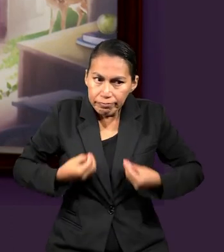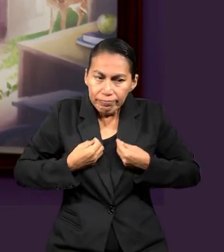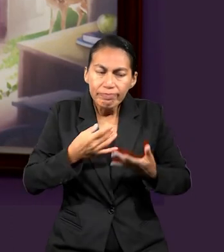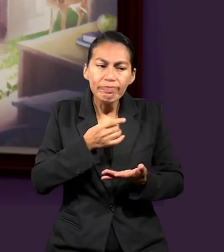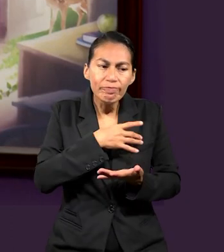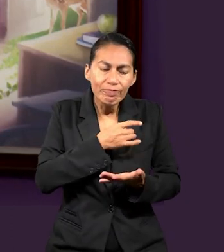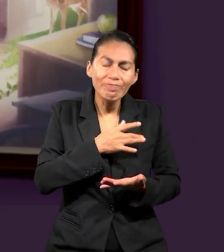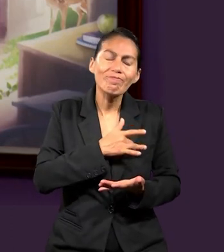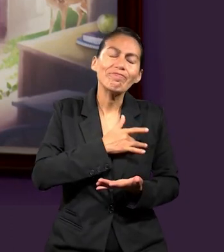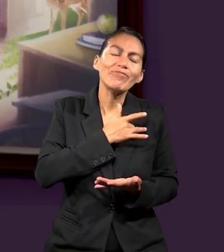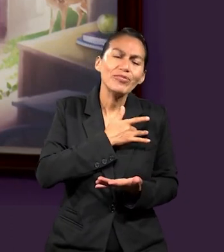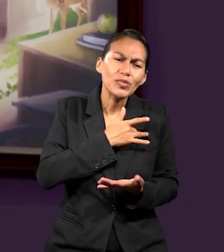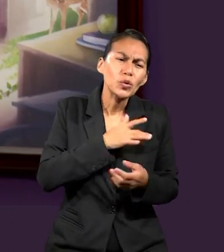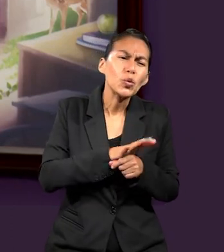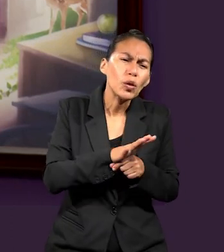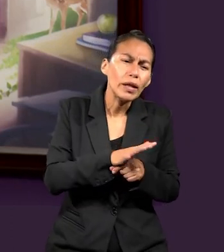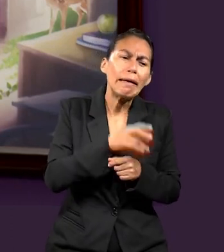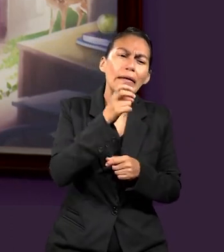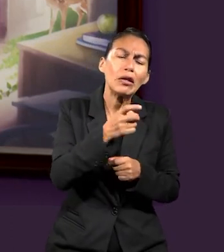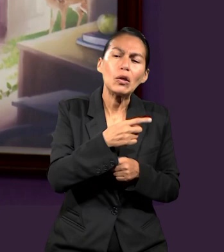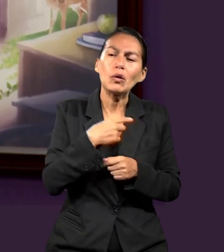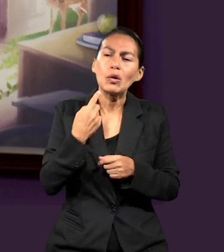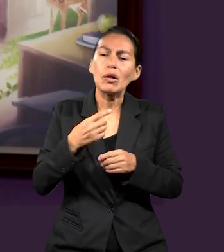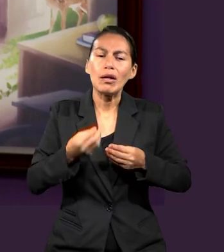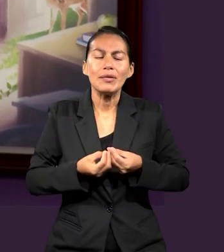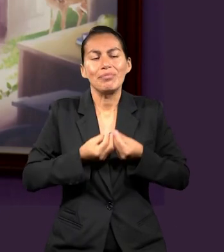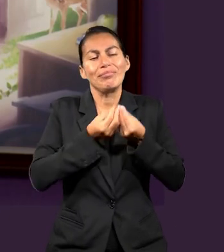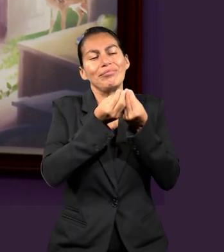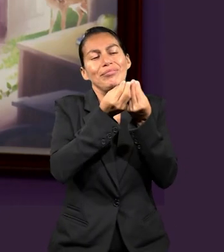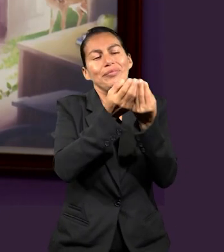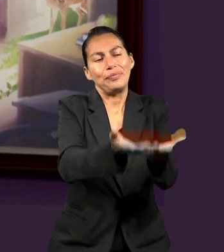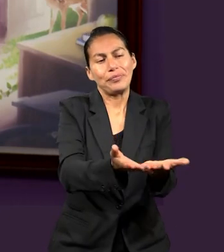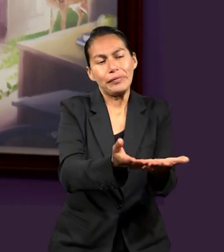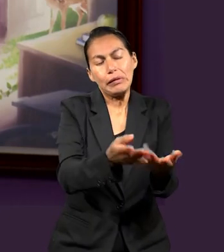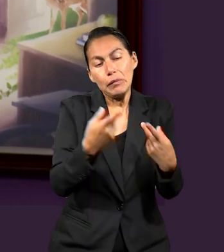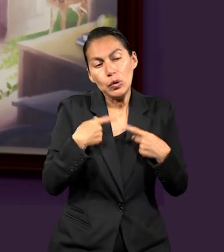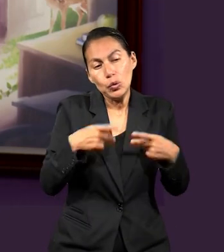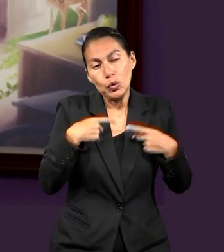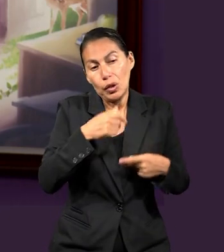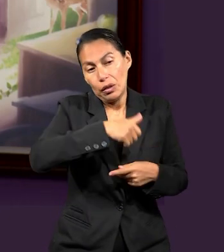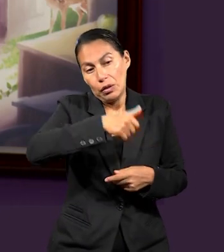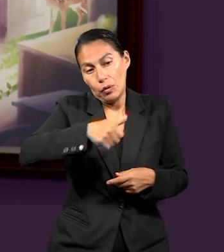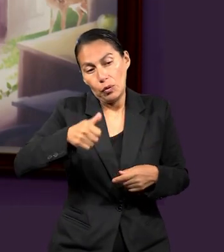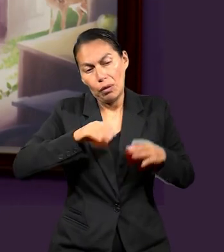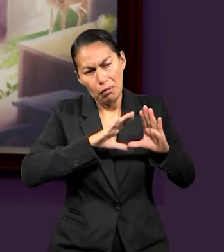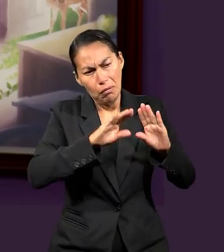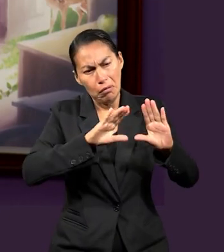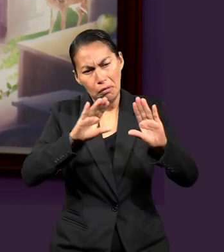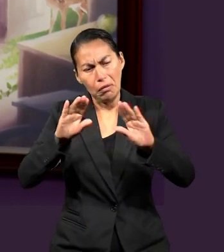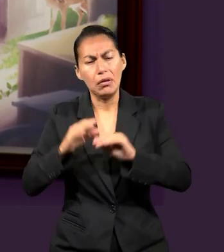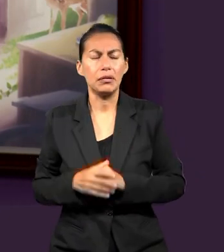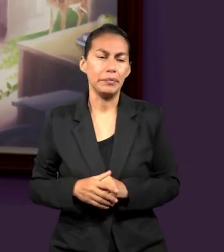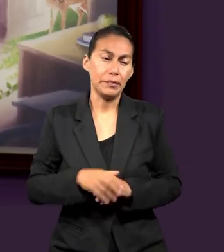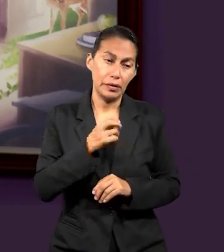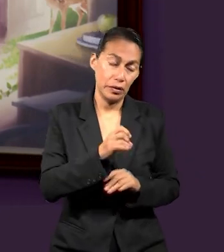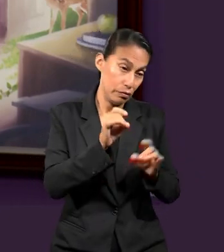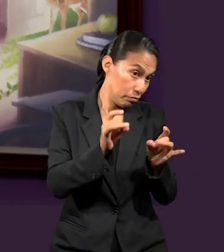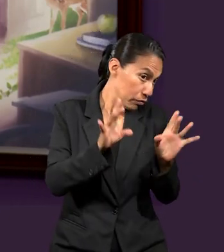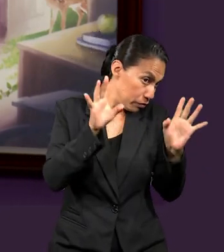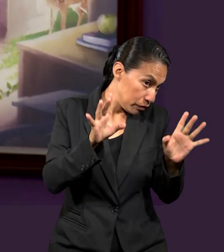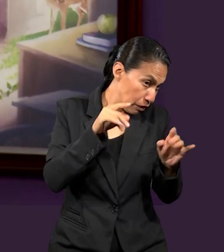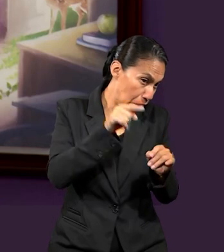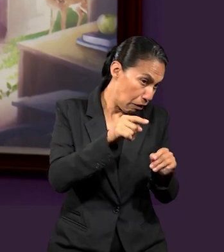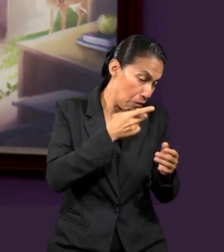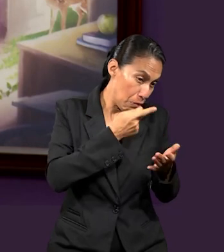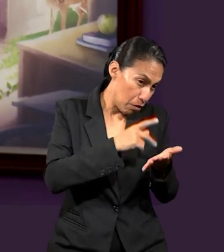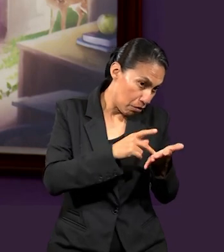duele, qué es lo que les acontece, para transmitirles el mensaje de una manera mucho más clara y personalizada, por así decirlo. Así que, digamos que eso que pasó